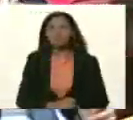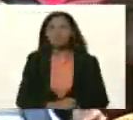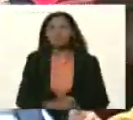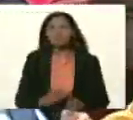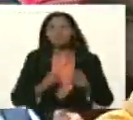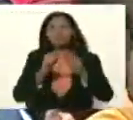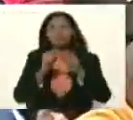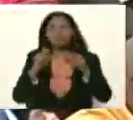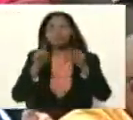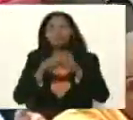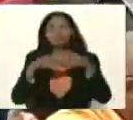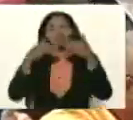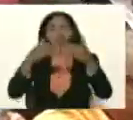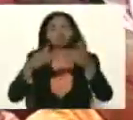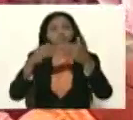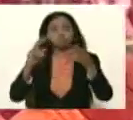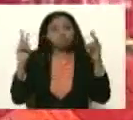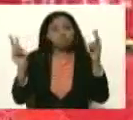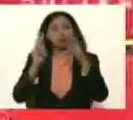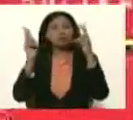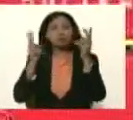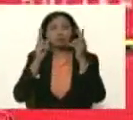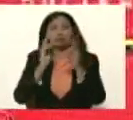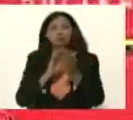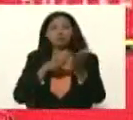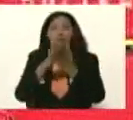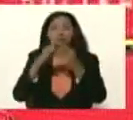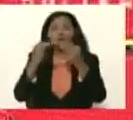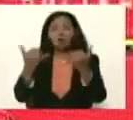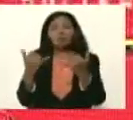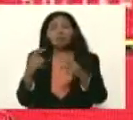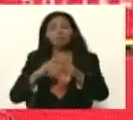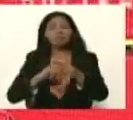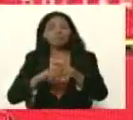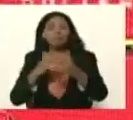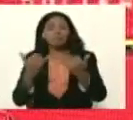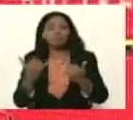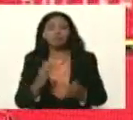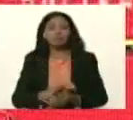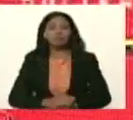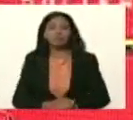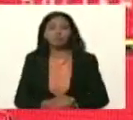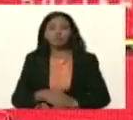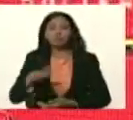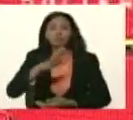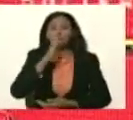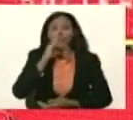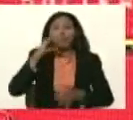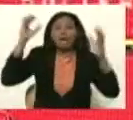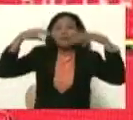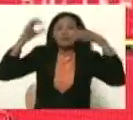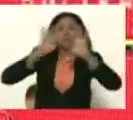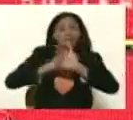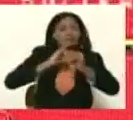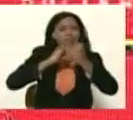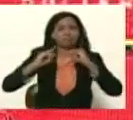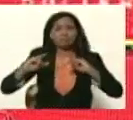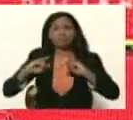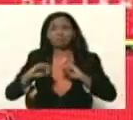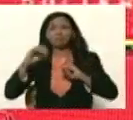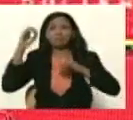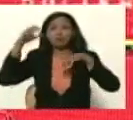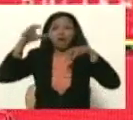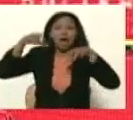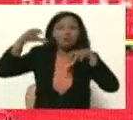avanzar avanzar y vencer sobre todo ya el periodo donde no hay lluvias aunque sigue cayendo una